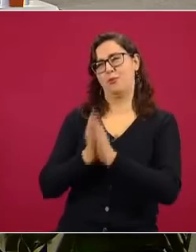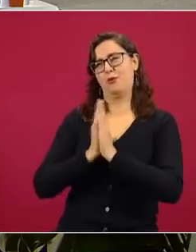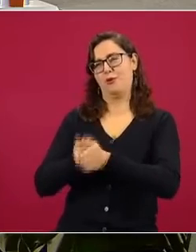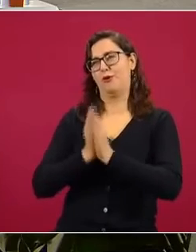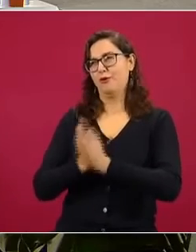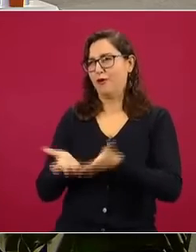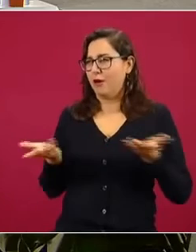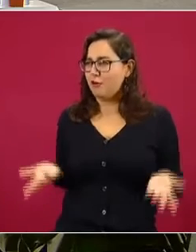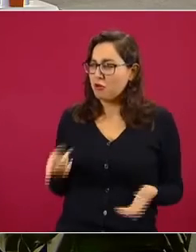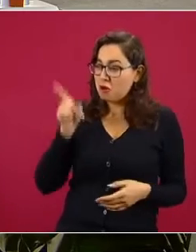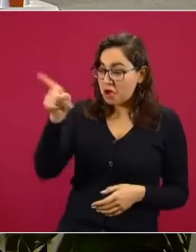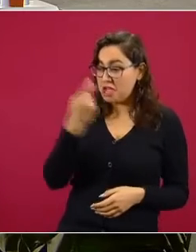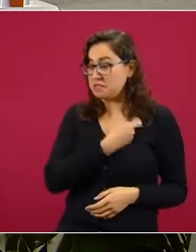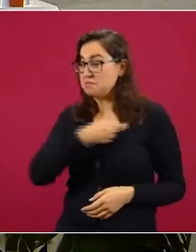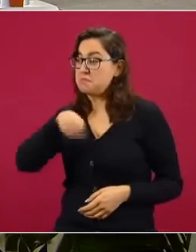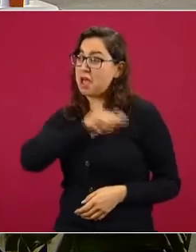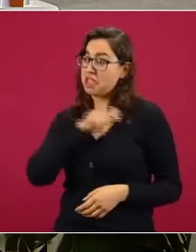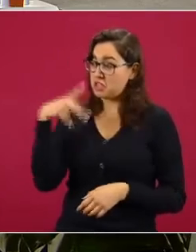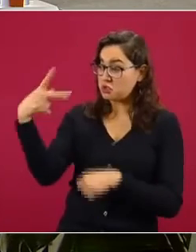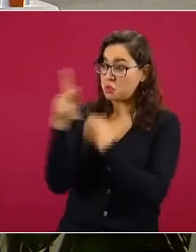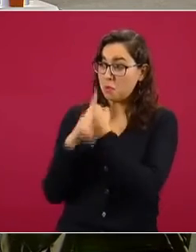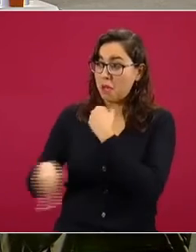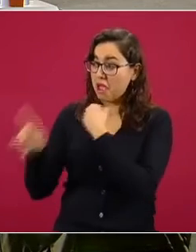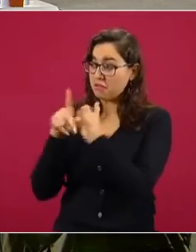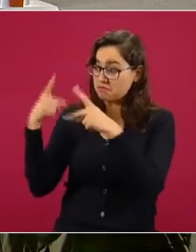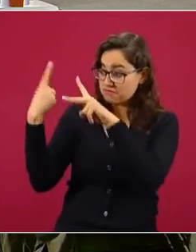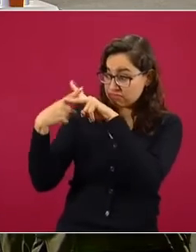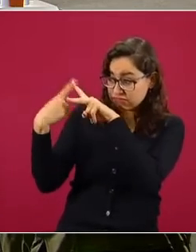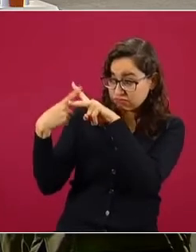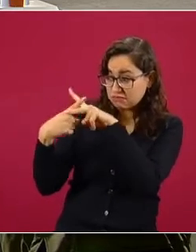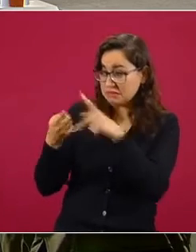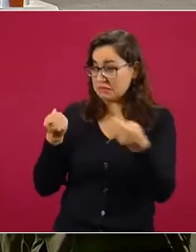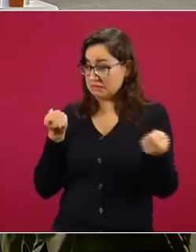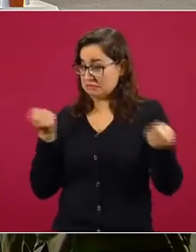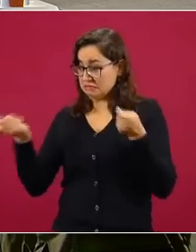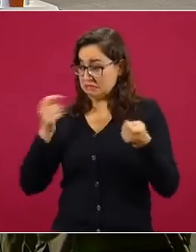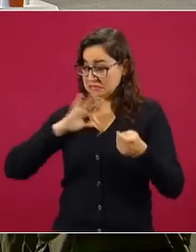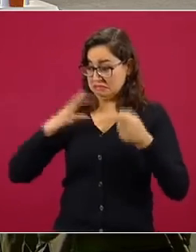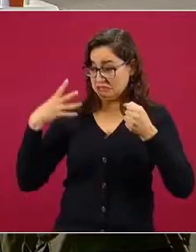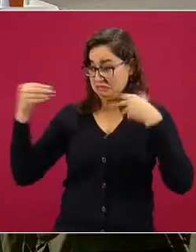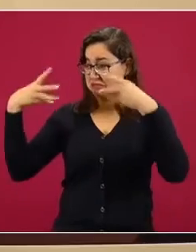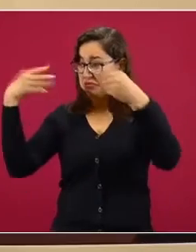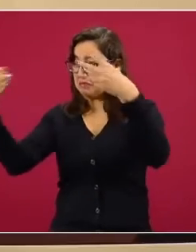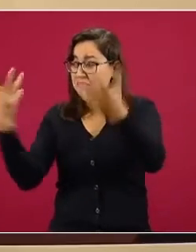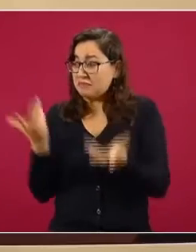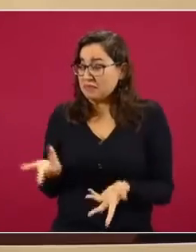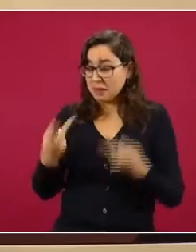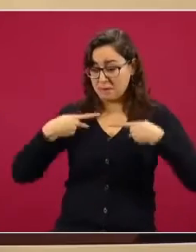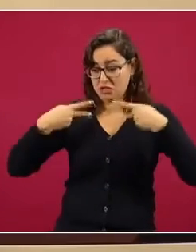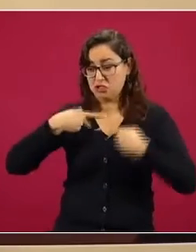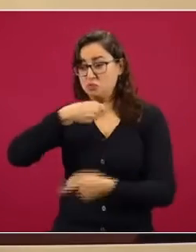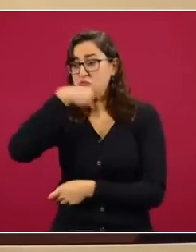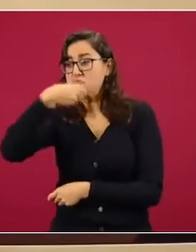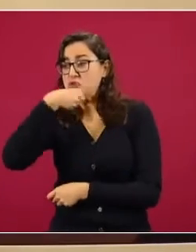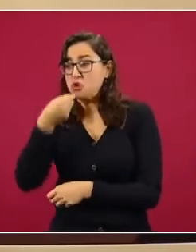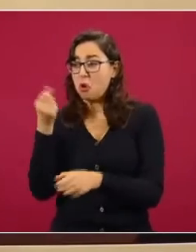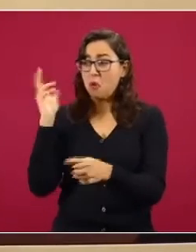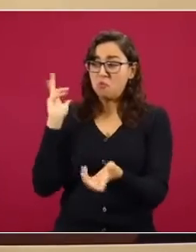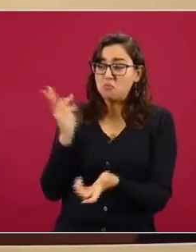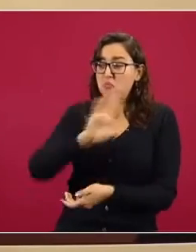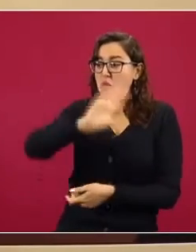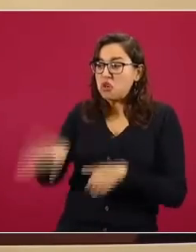tienen en su país con la gestión de pandemia que ha hecho la Comunidad de Madrid dejando morir ancianos en sus asilos